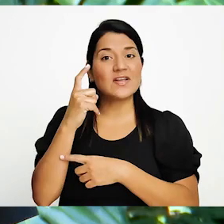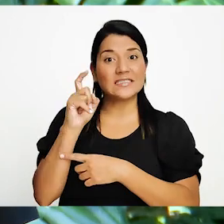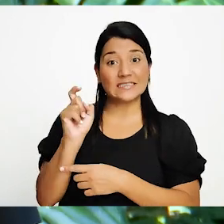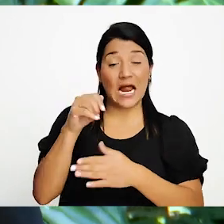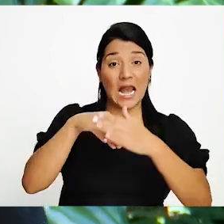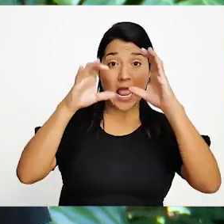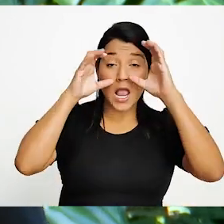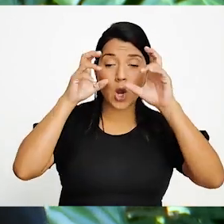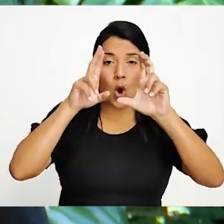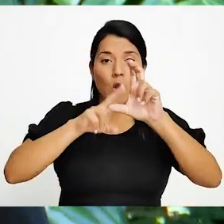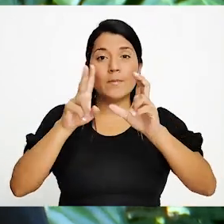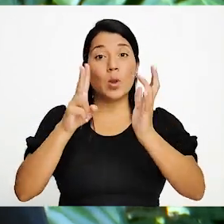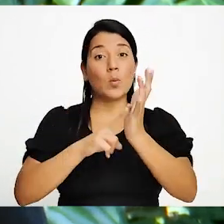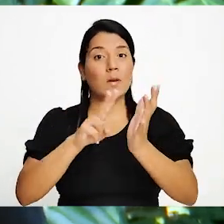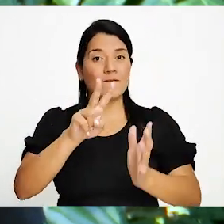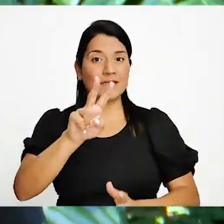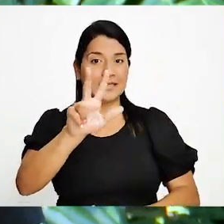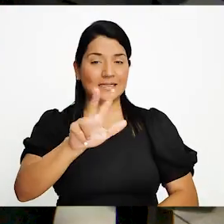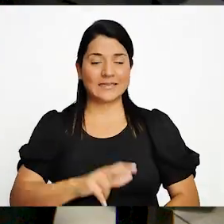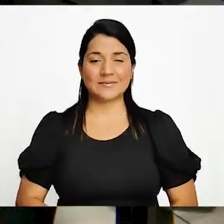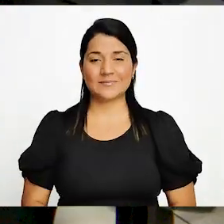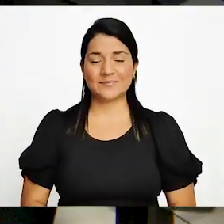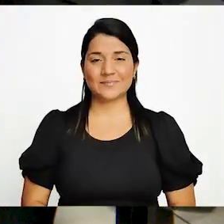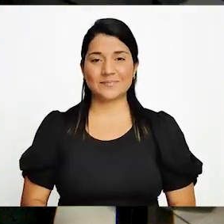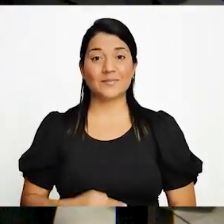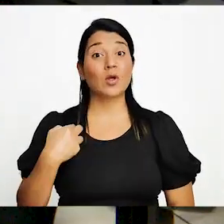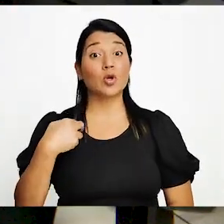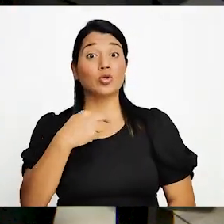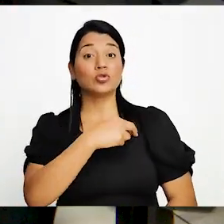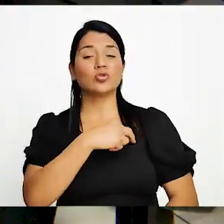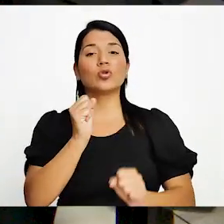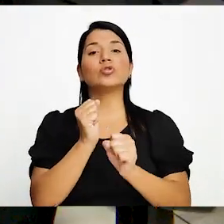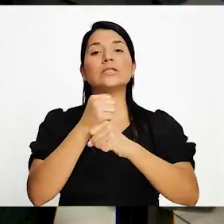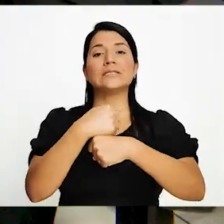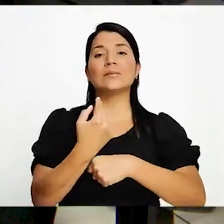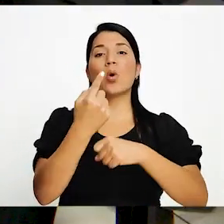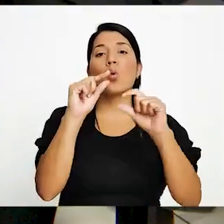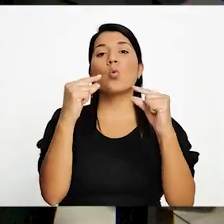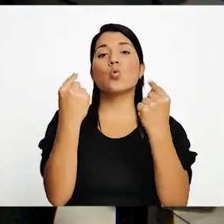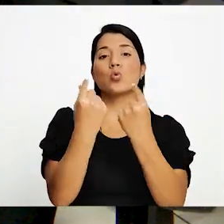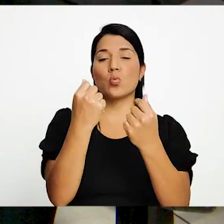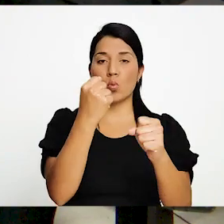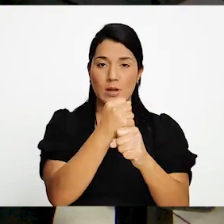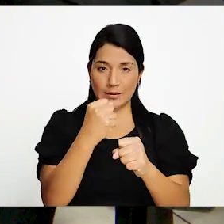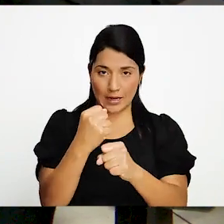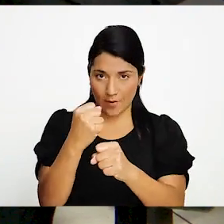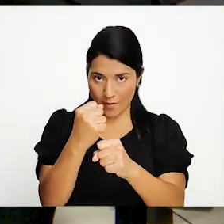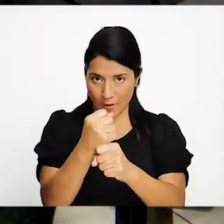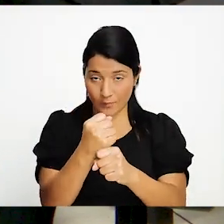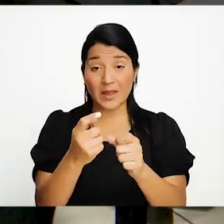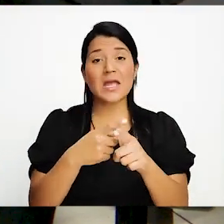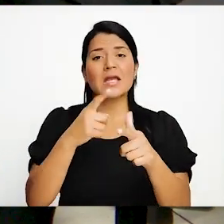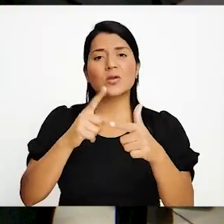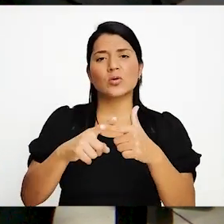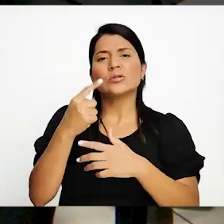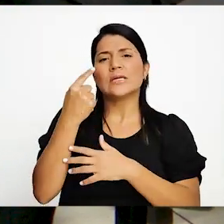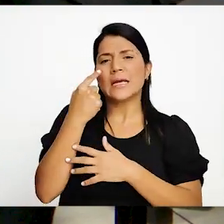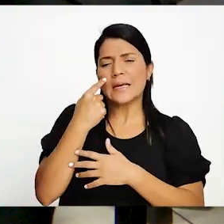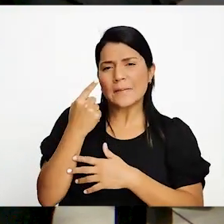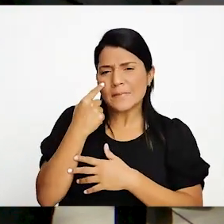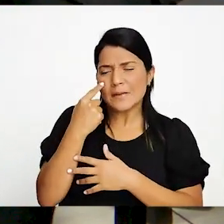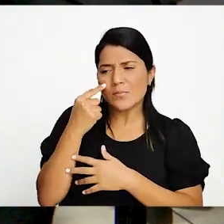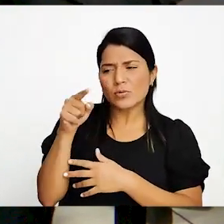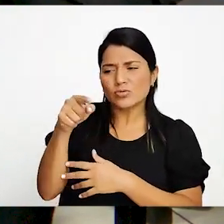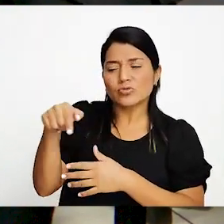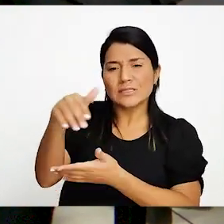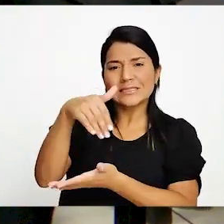Colipro 2023. Hicimos una mesa de trabajo y revisamos las inquietudes que había en centros educativos privados